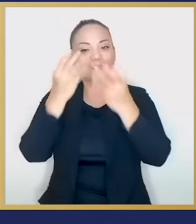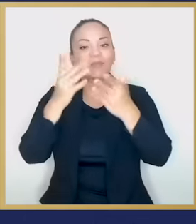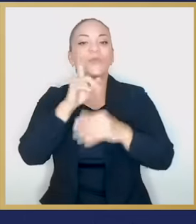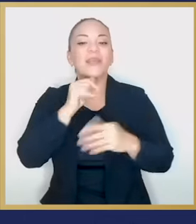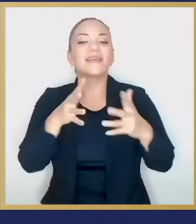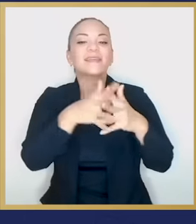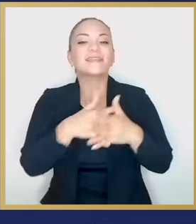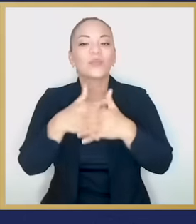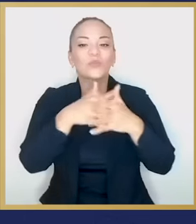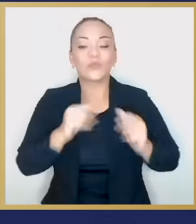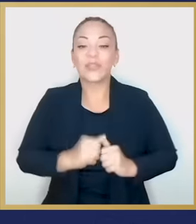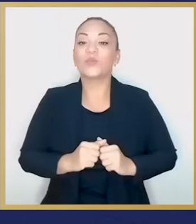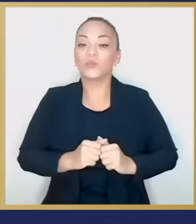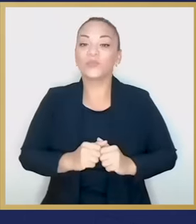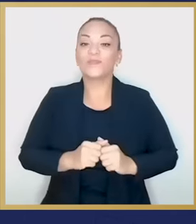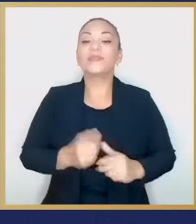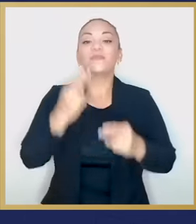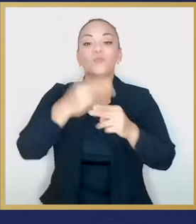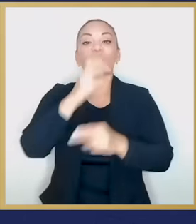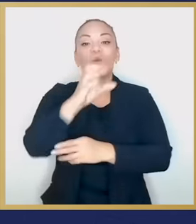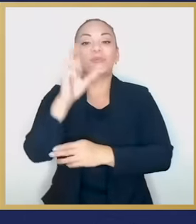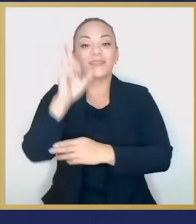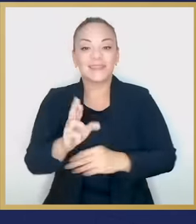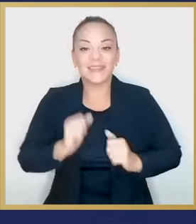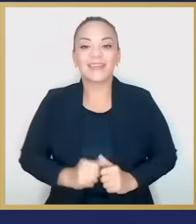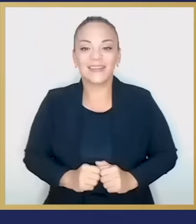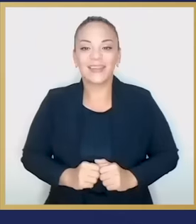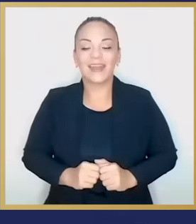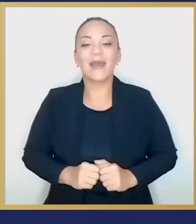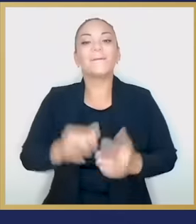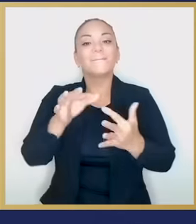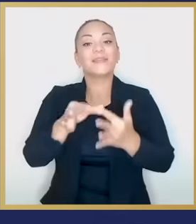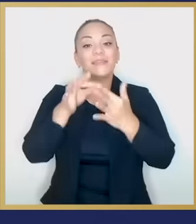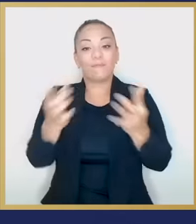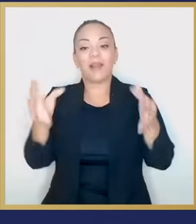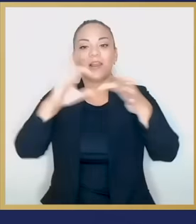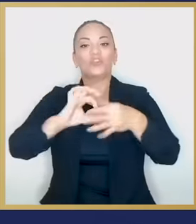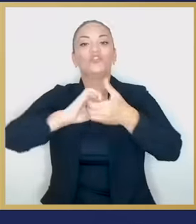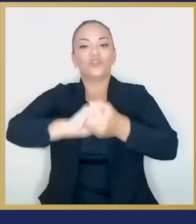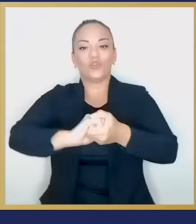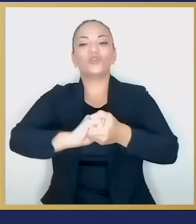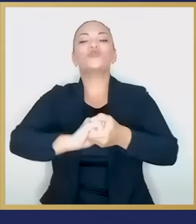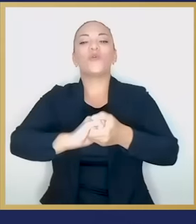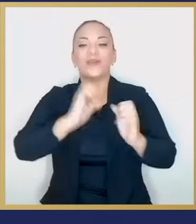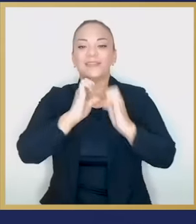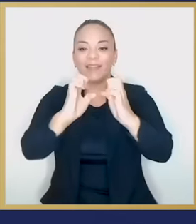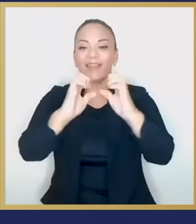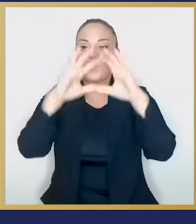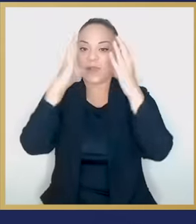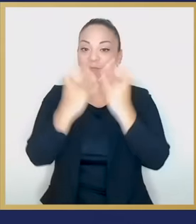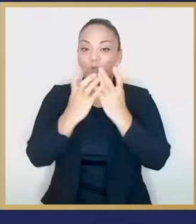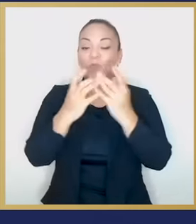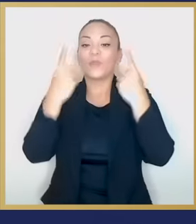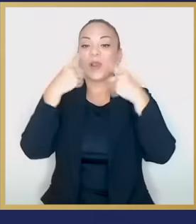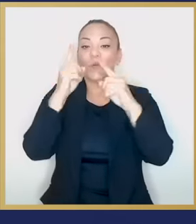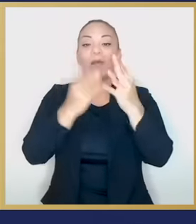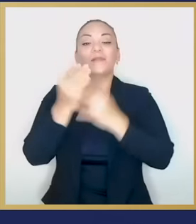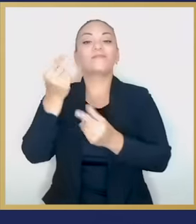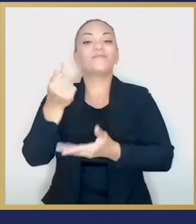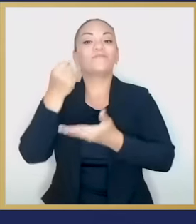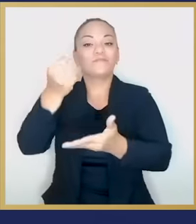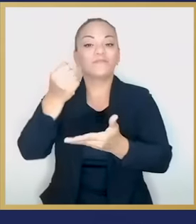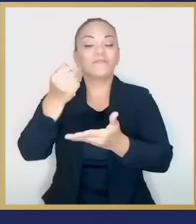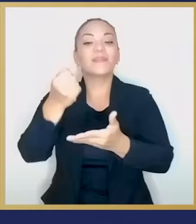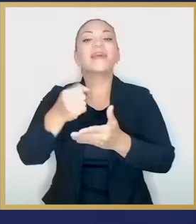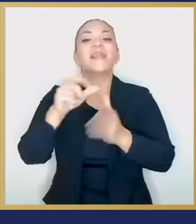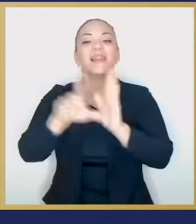parte de los Estados Unidos mediante el cual se designó a Costa Rica como su principal socio estratégico a nivel global para acceder a los fondos derivados de la